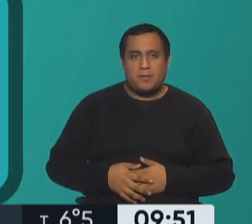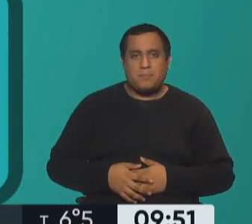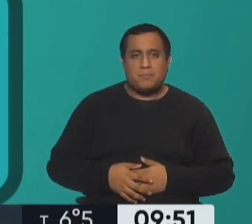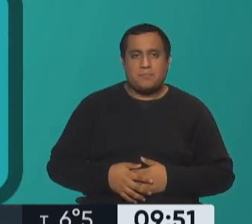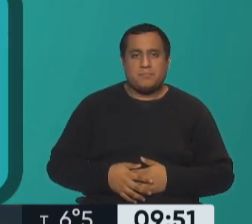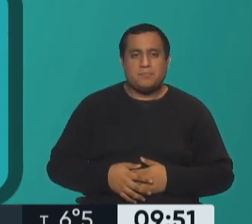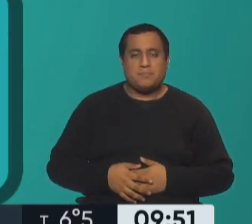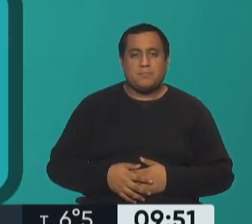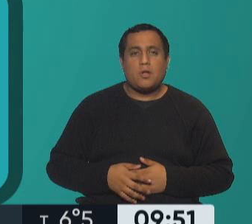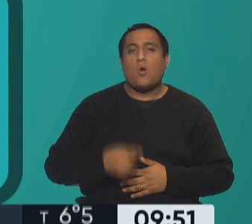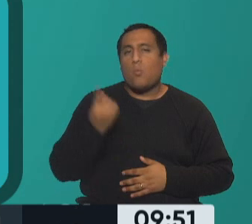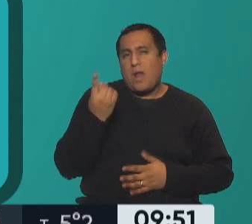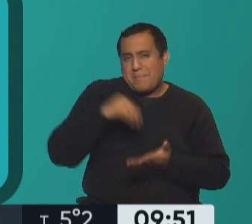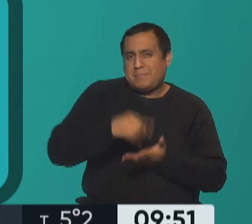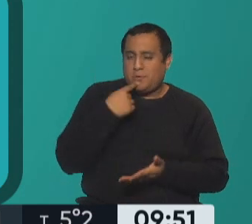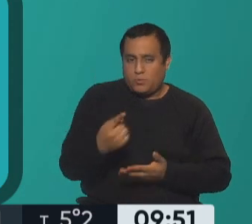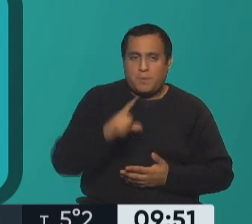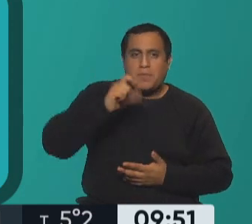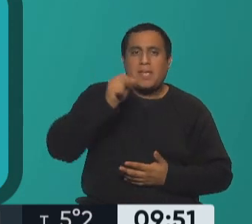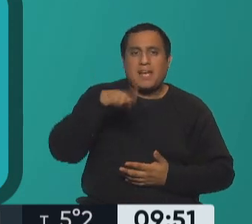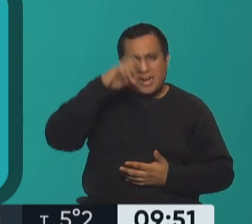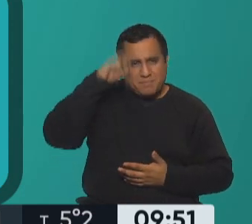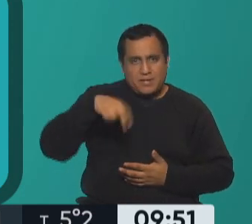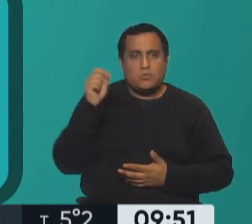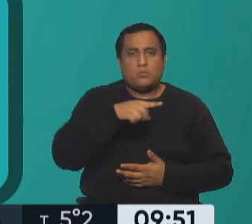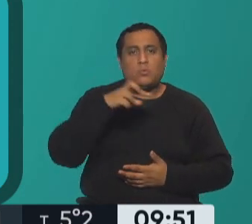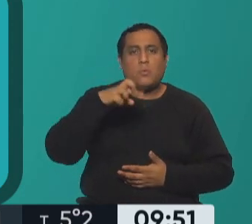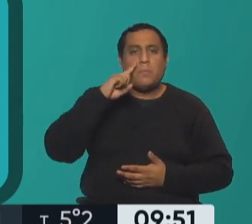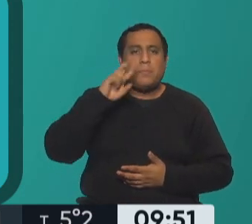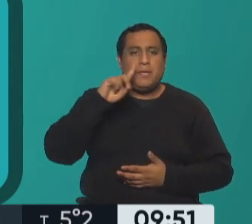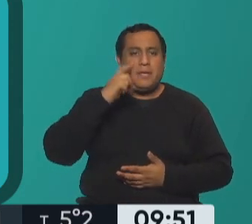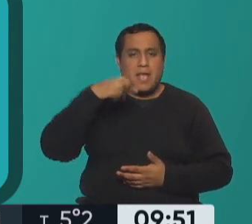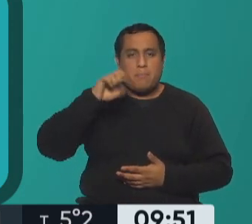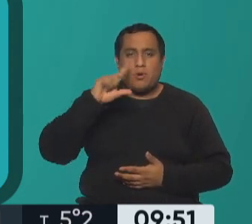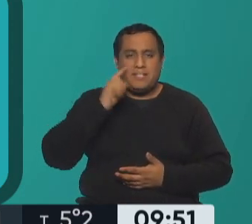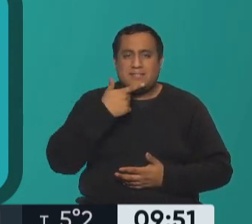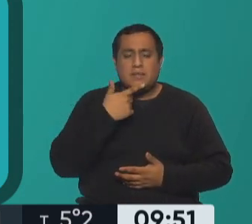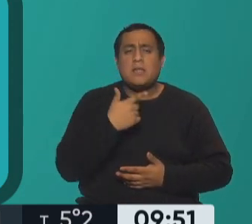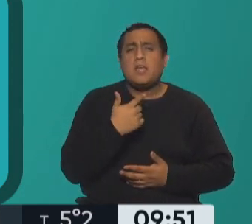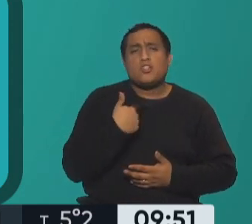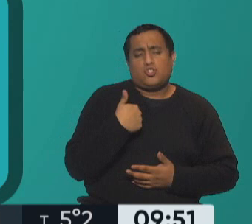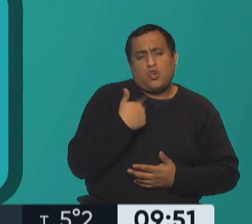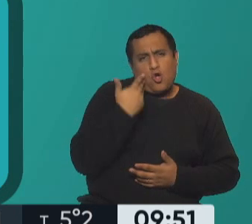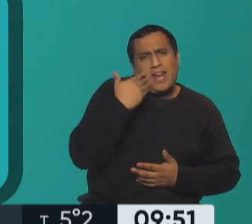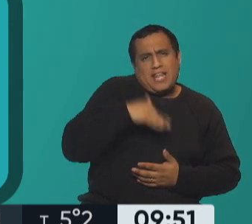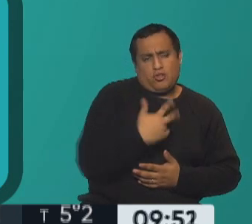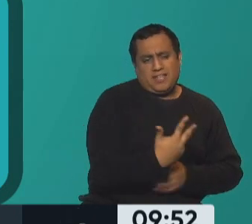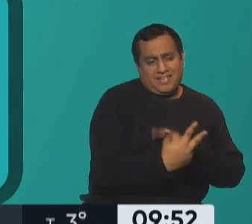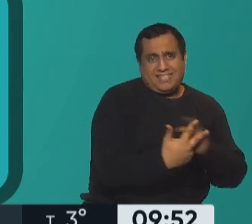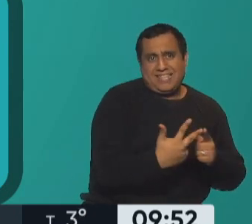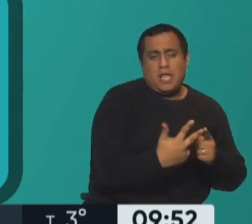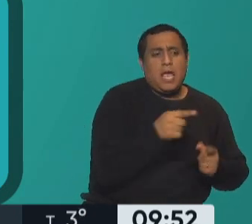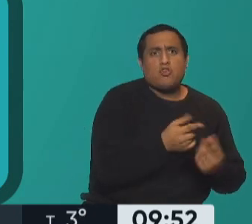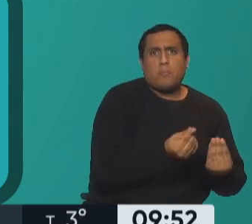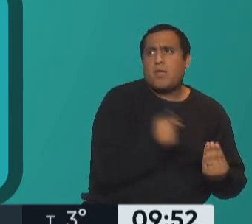marichu seitun a ver una preguntita más que entrada Carmen de Piriápolis tengo tres nietos todos le tienen terror al padre porque los reta fuerte